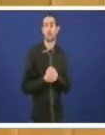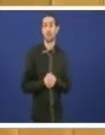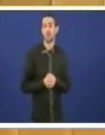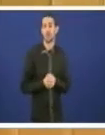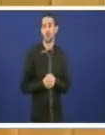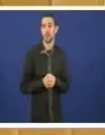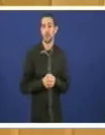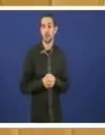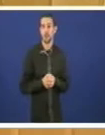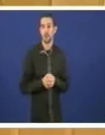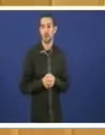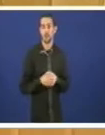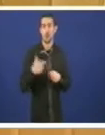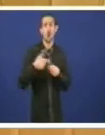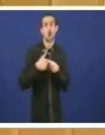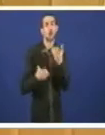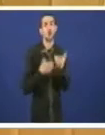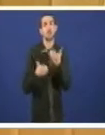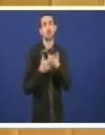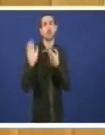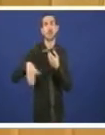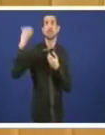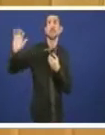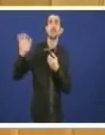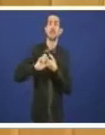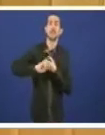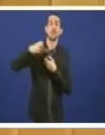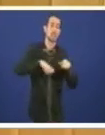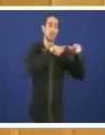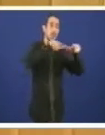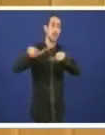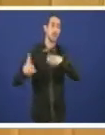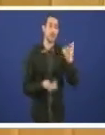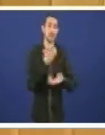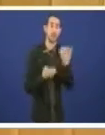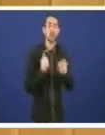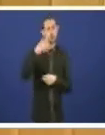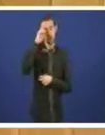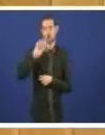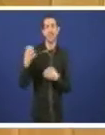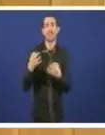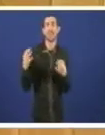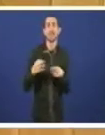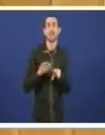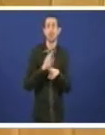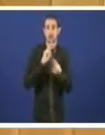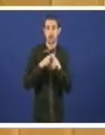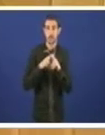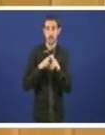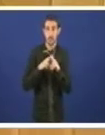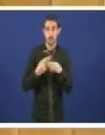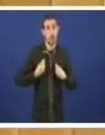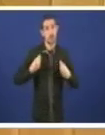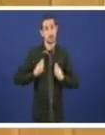combustibles externos procedentes doutras plantas e cineradoras eu non sei o que é eso pero debe ser dun ecolóxico e dun sano